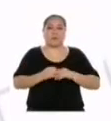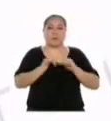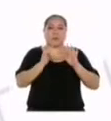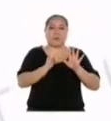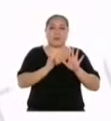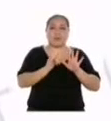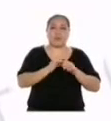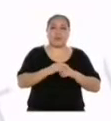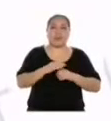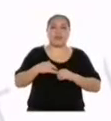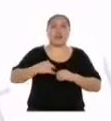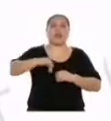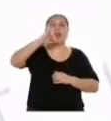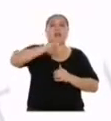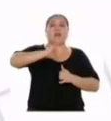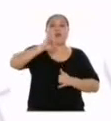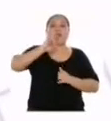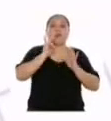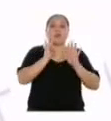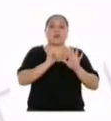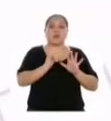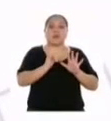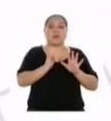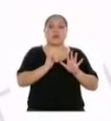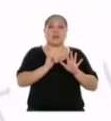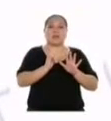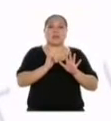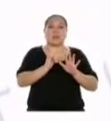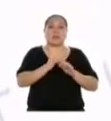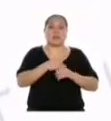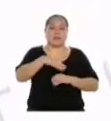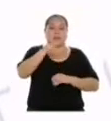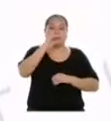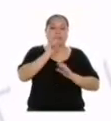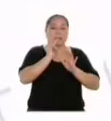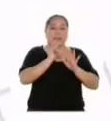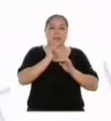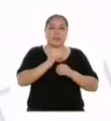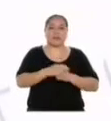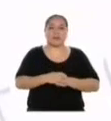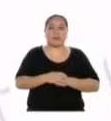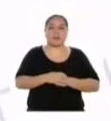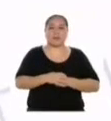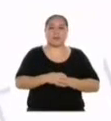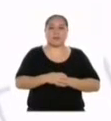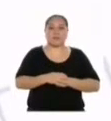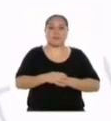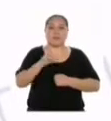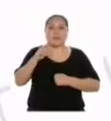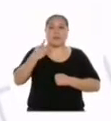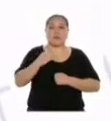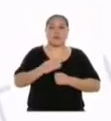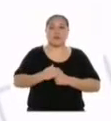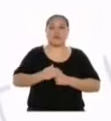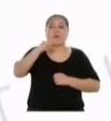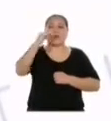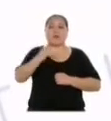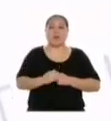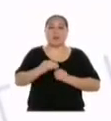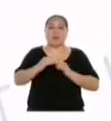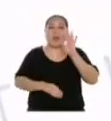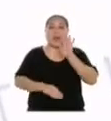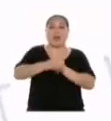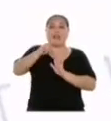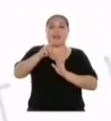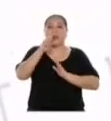frecuencia absoluta es 7 también. Entonces ponemos un 7 en la parte superior de la barra. Así. La segunda barra tiene la frecuencia